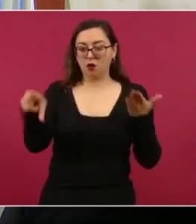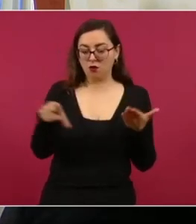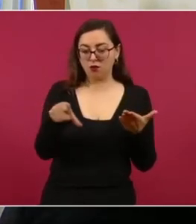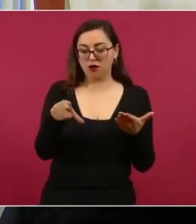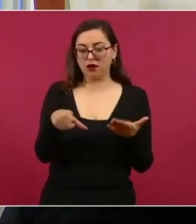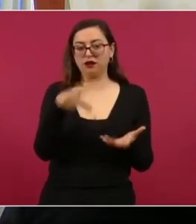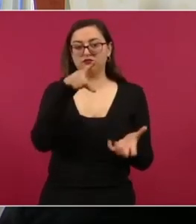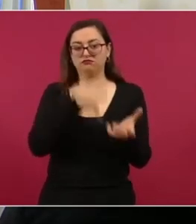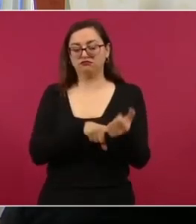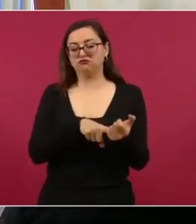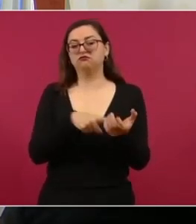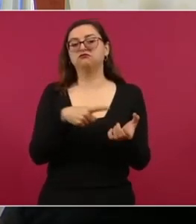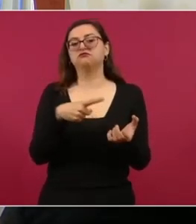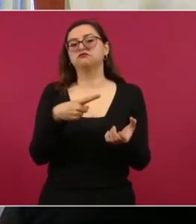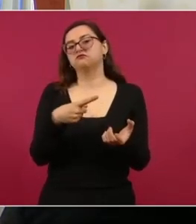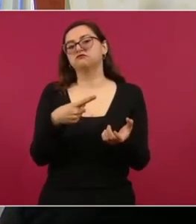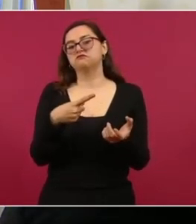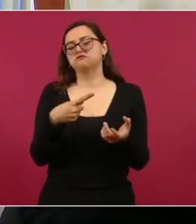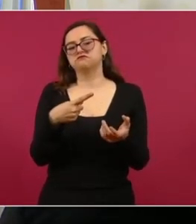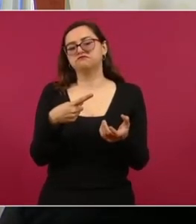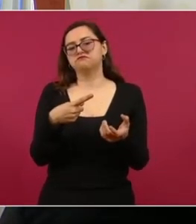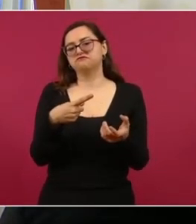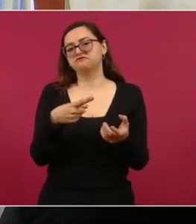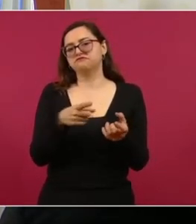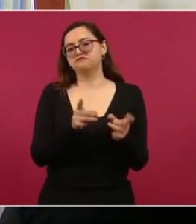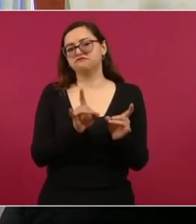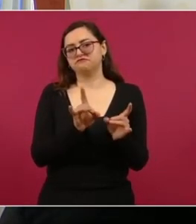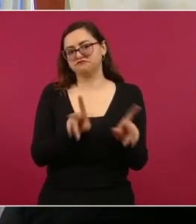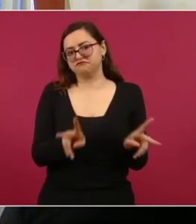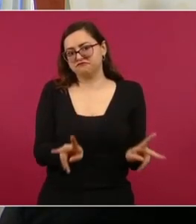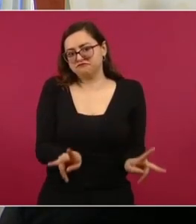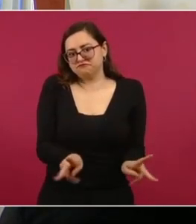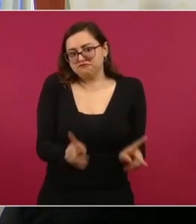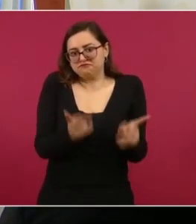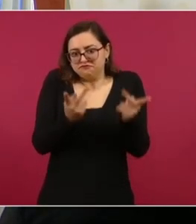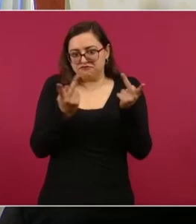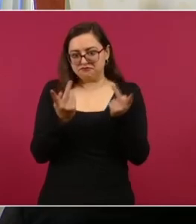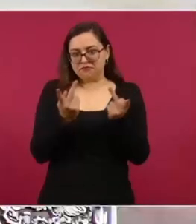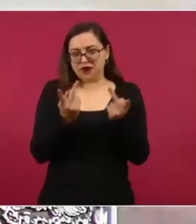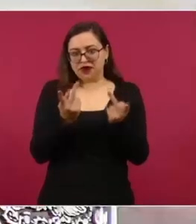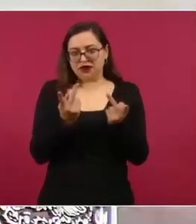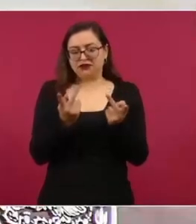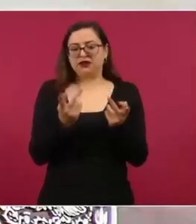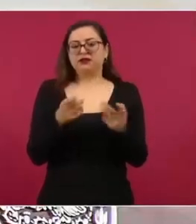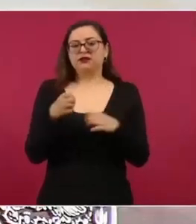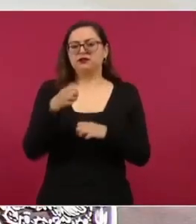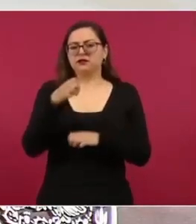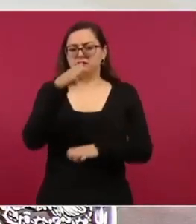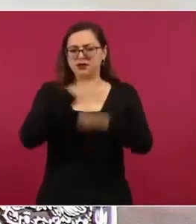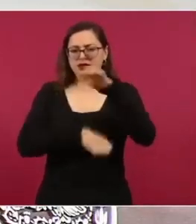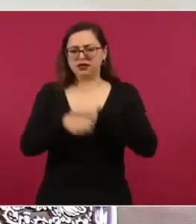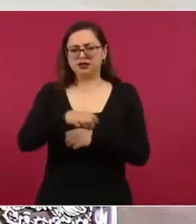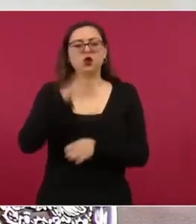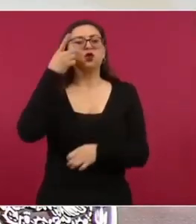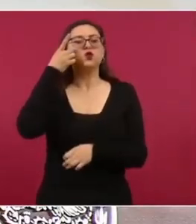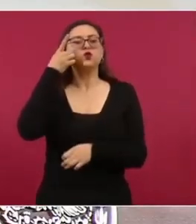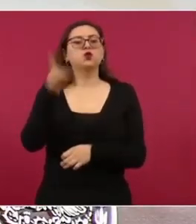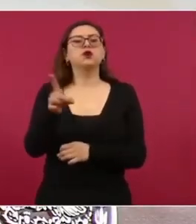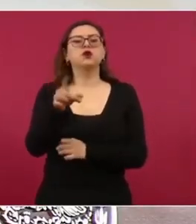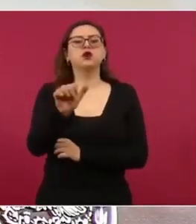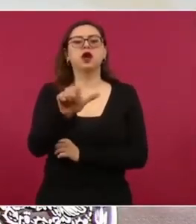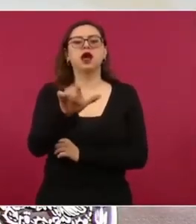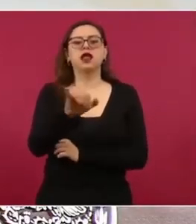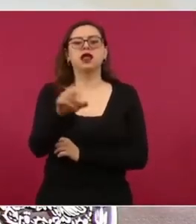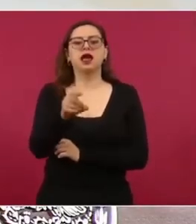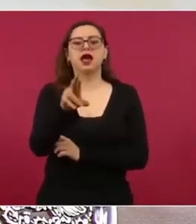y sistemas tecnológicos. Y esta es la que vende la franquicia Club Delfines a una empresa que era propiedad de Alejandro y